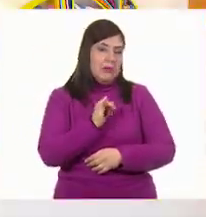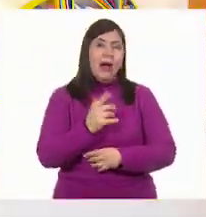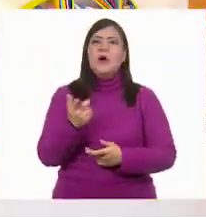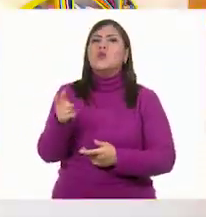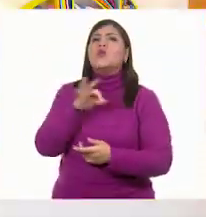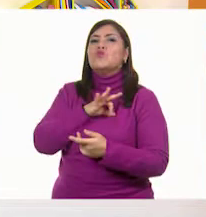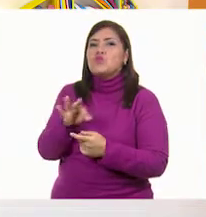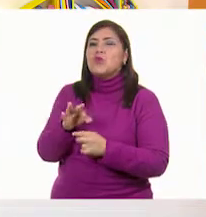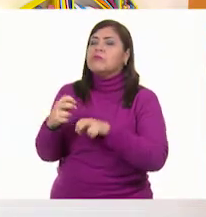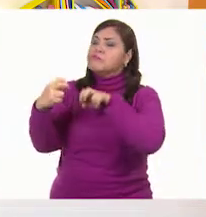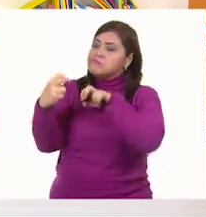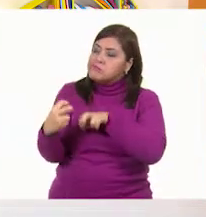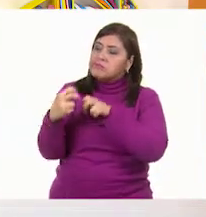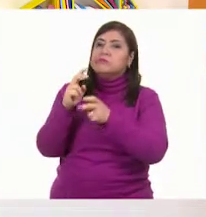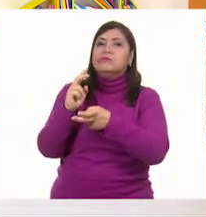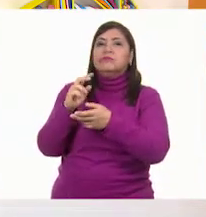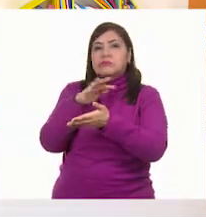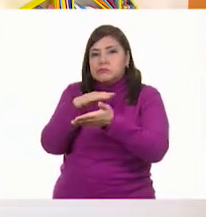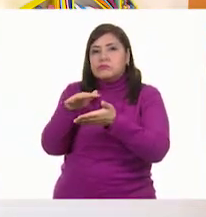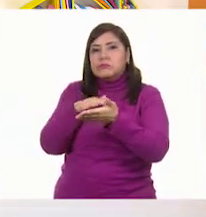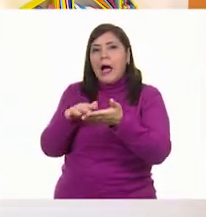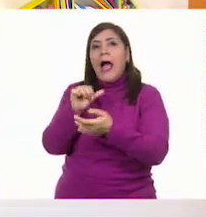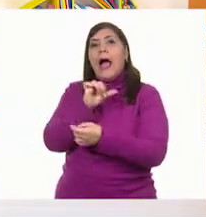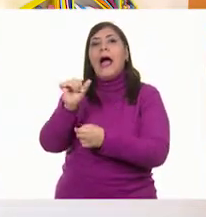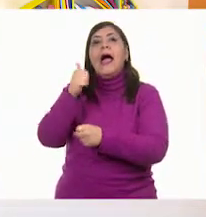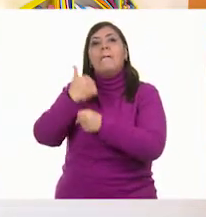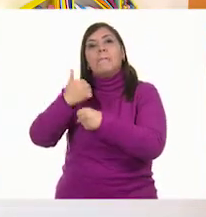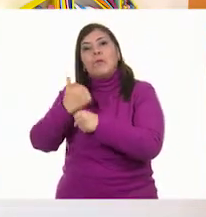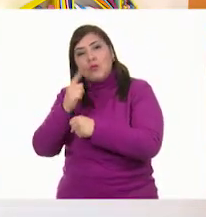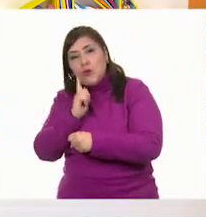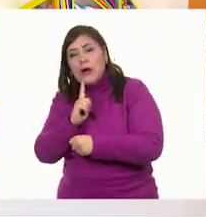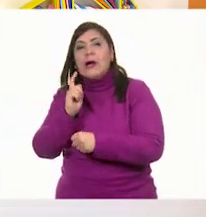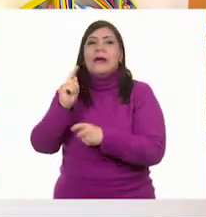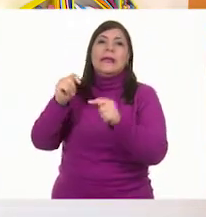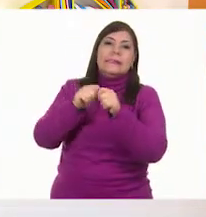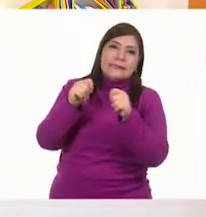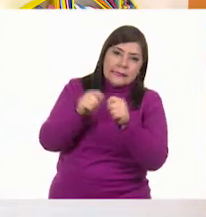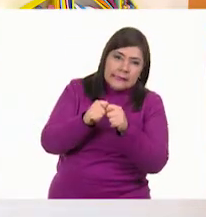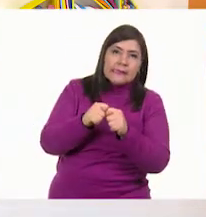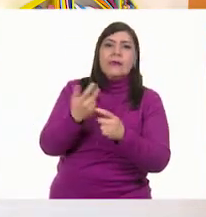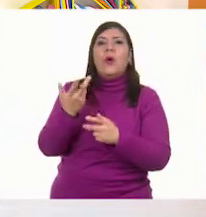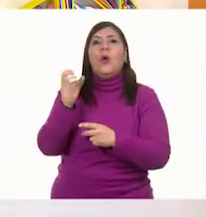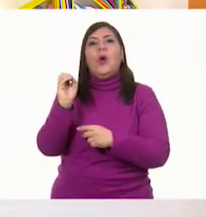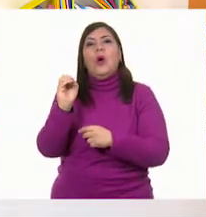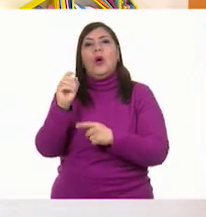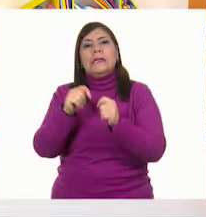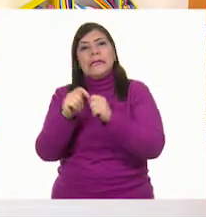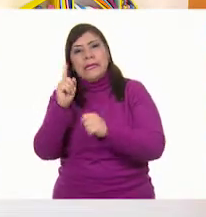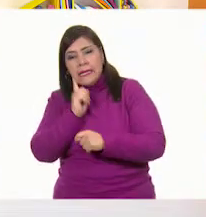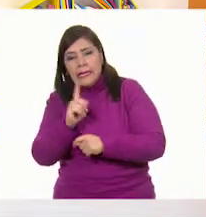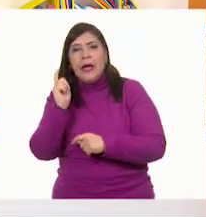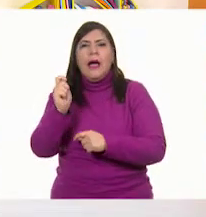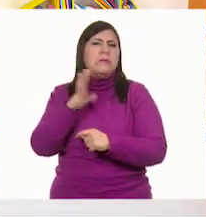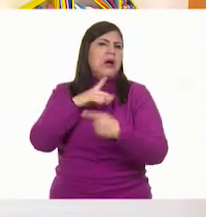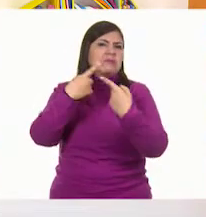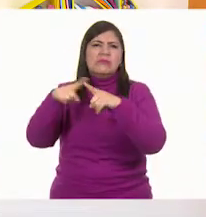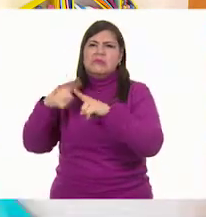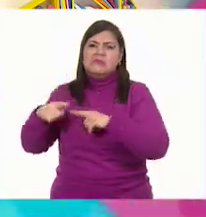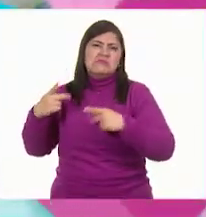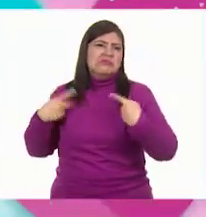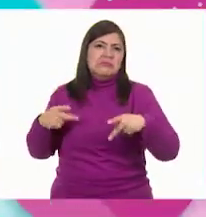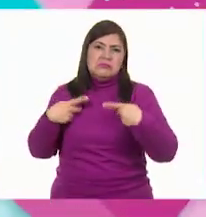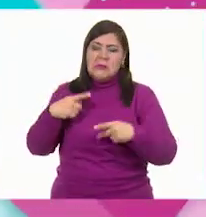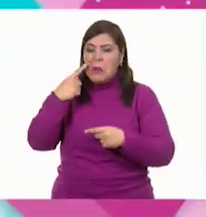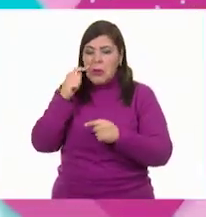su abuelita, a abuelito, a su tía, a cualquier persona le puede interesar este tipo de lectura, aunque